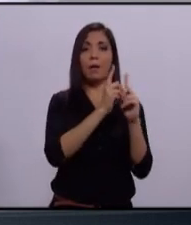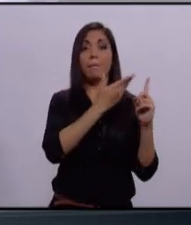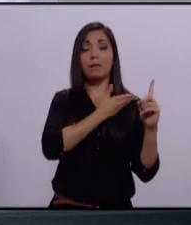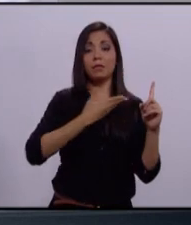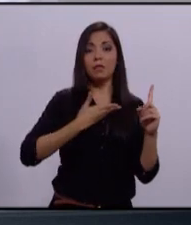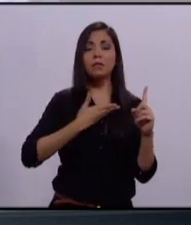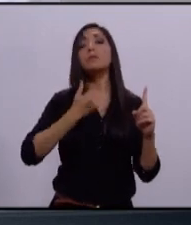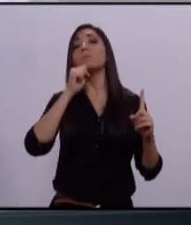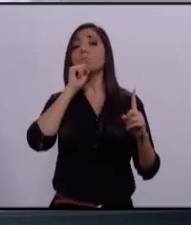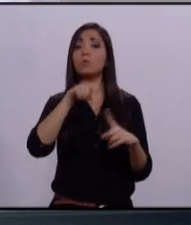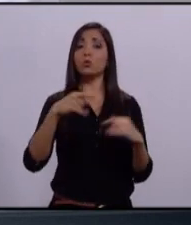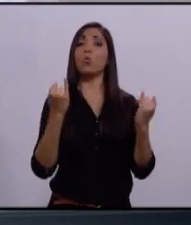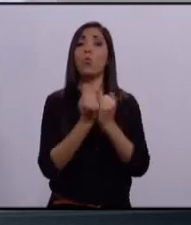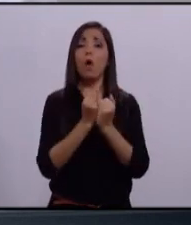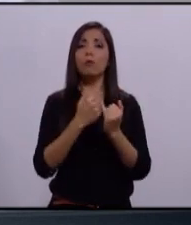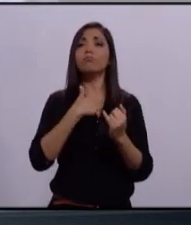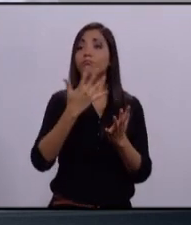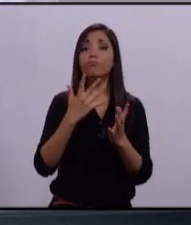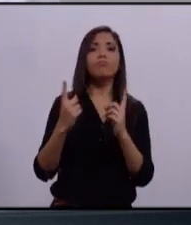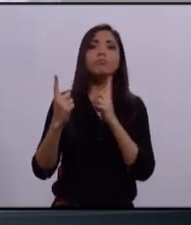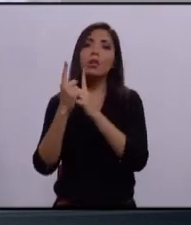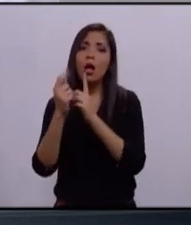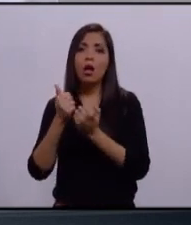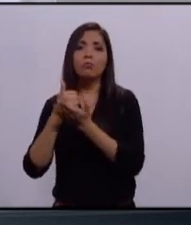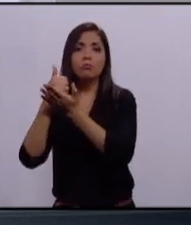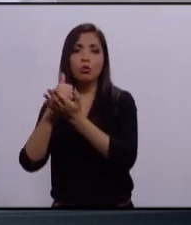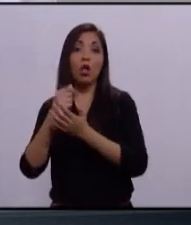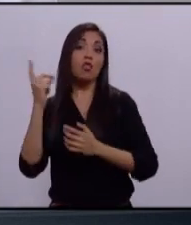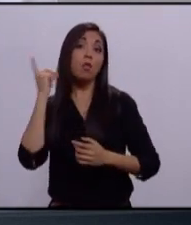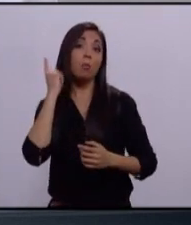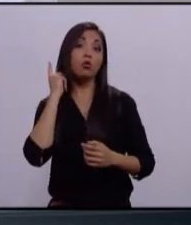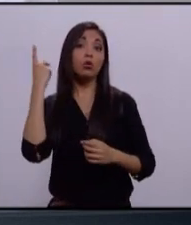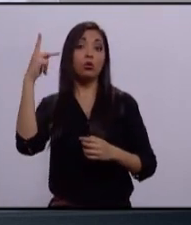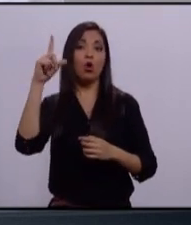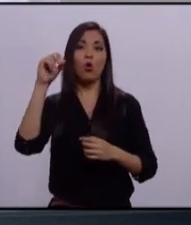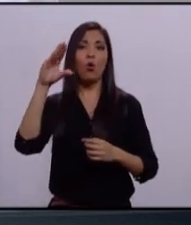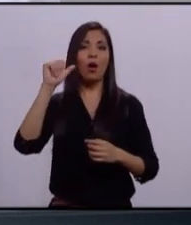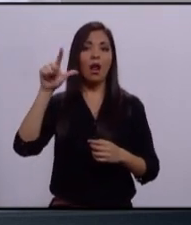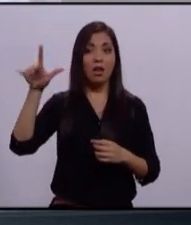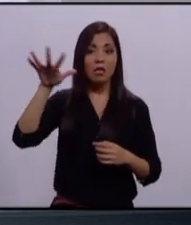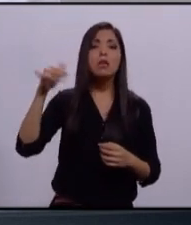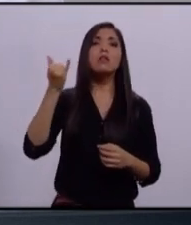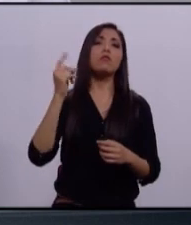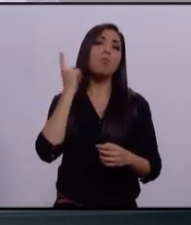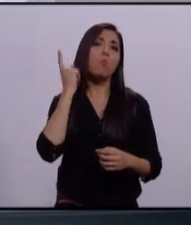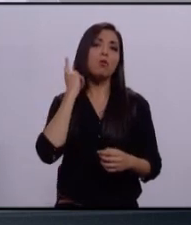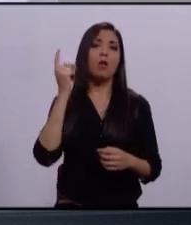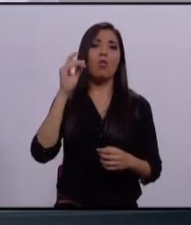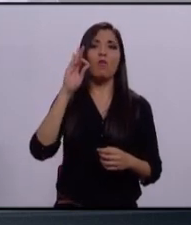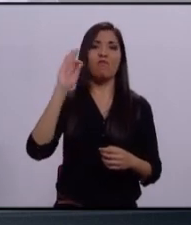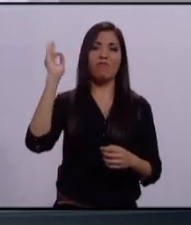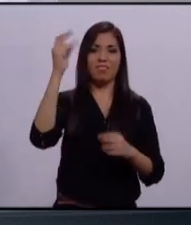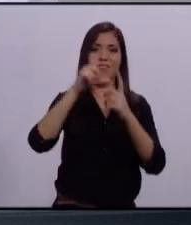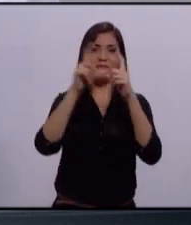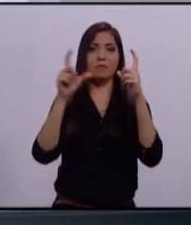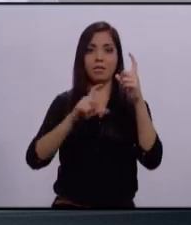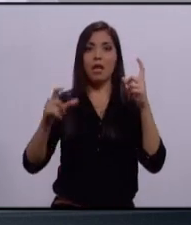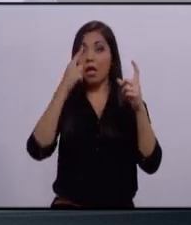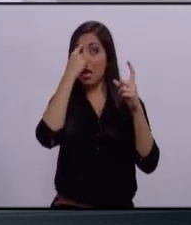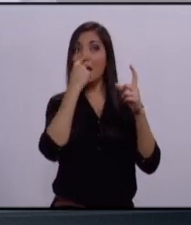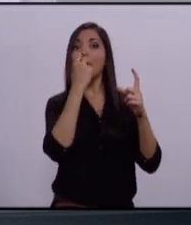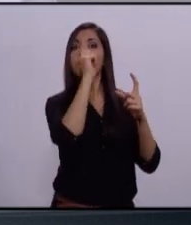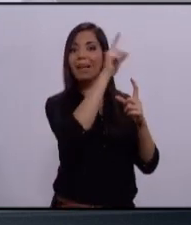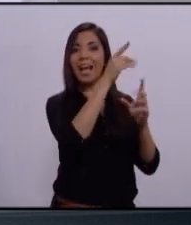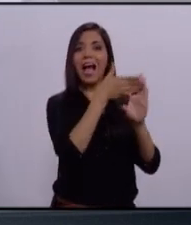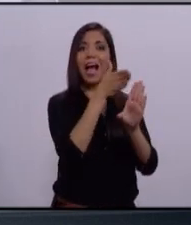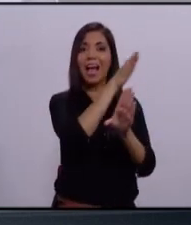Así como también he sido asistente y coordinador de un diputado local y un diputado federal, al cual le debo mi carrera que acabo de mencionar. Hoy